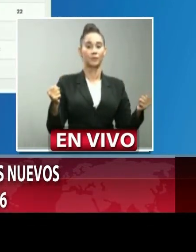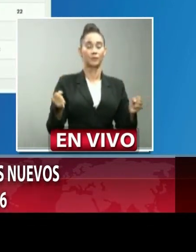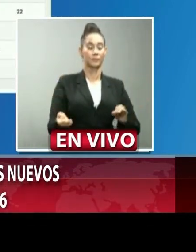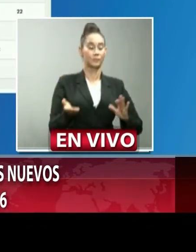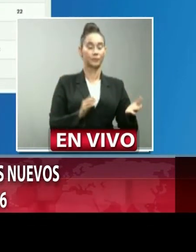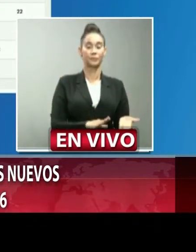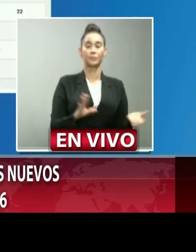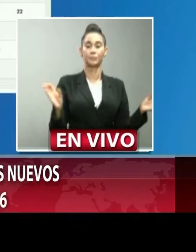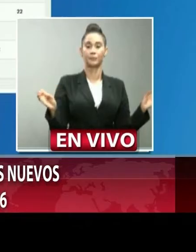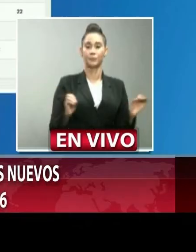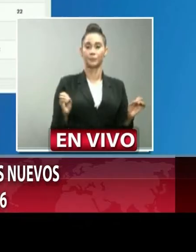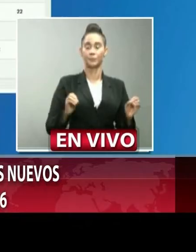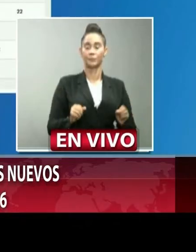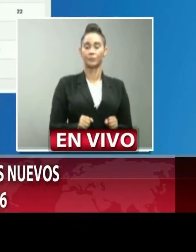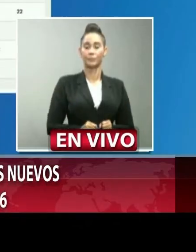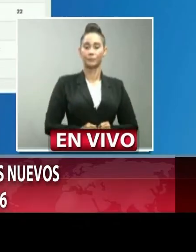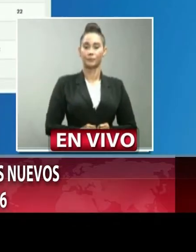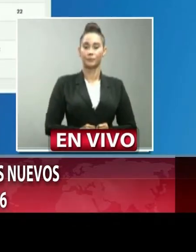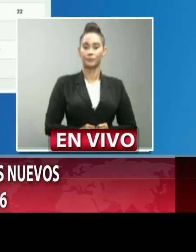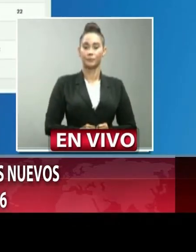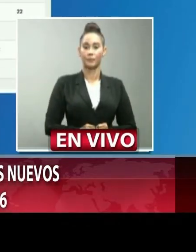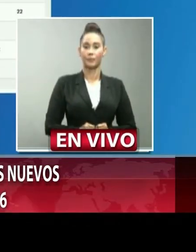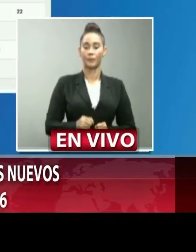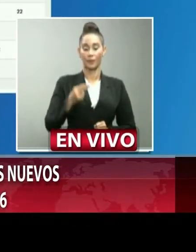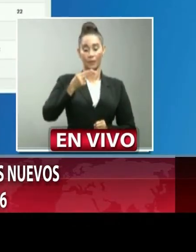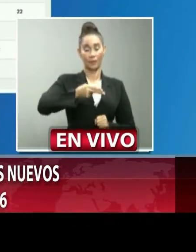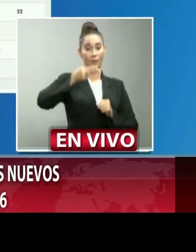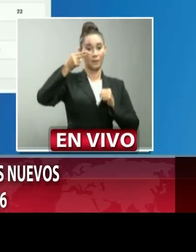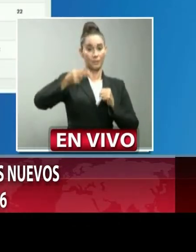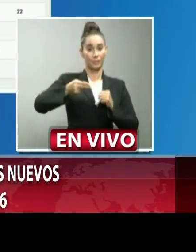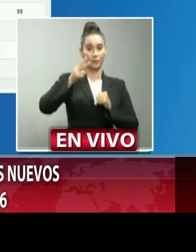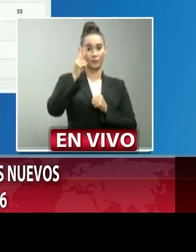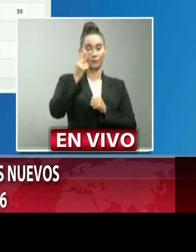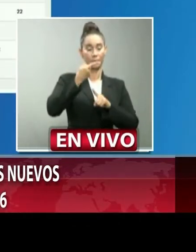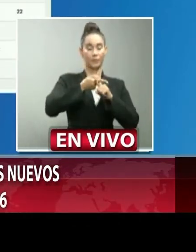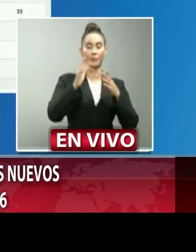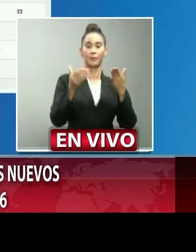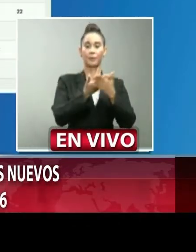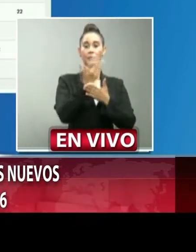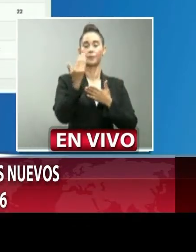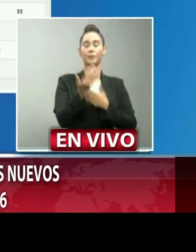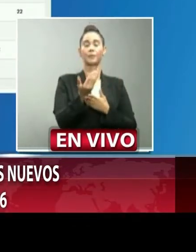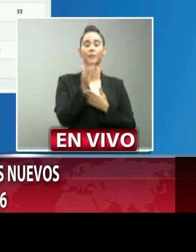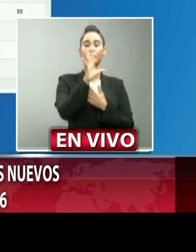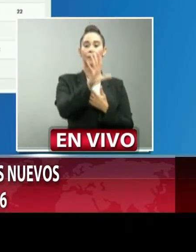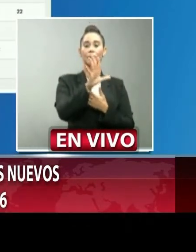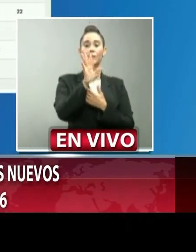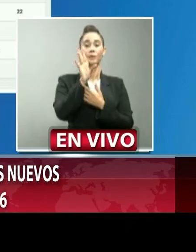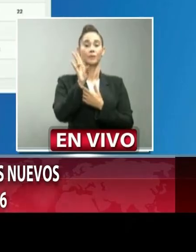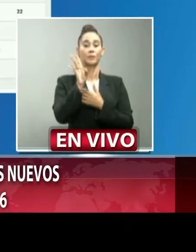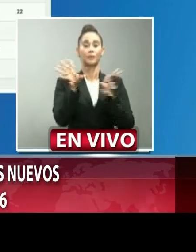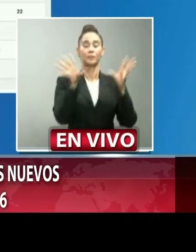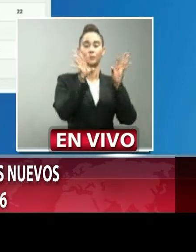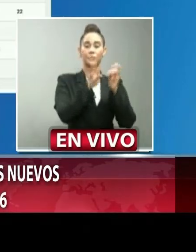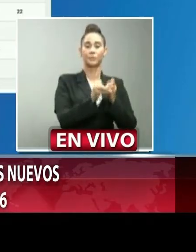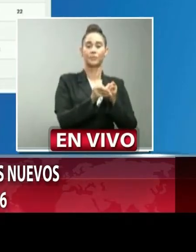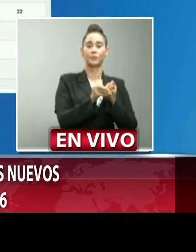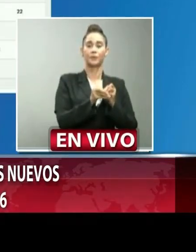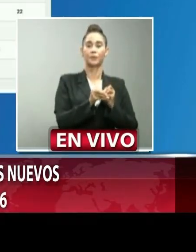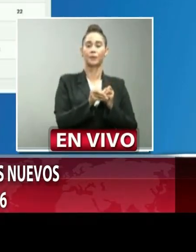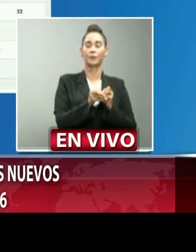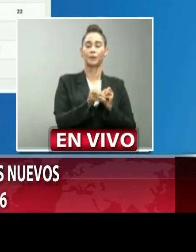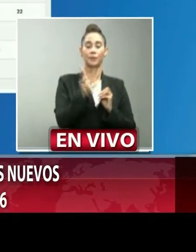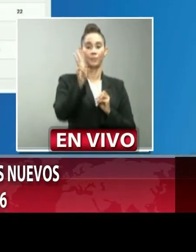0 fallecimiento Ato Mayor 2 casos nuevos 57 acumulados